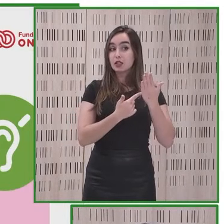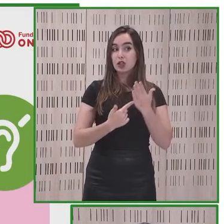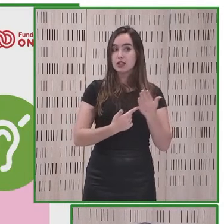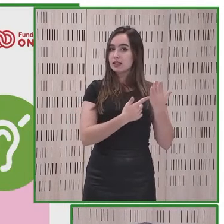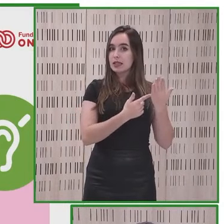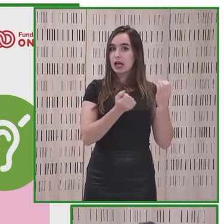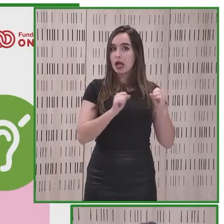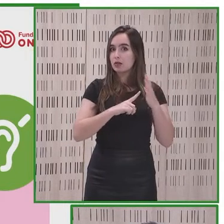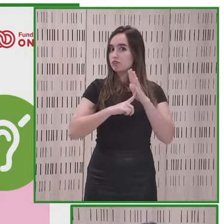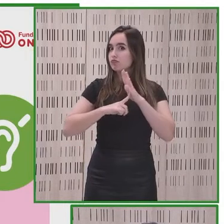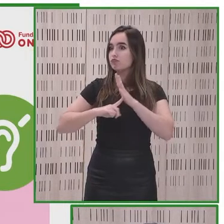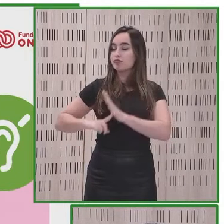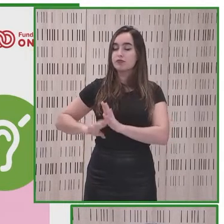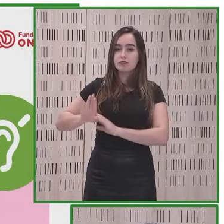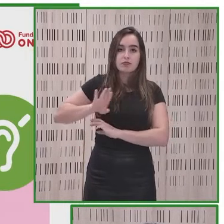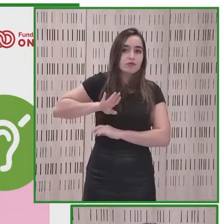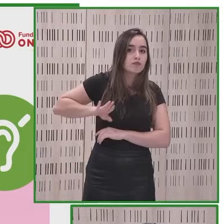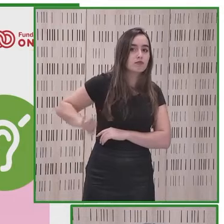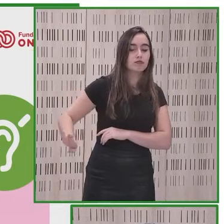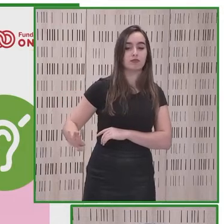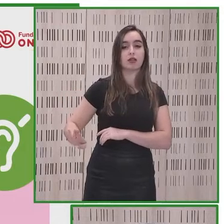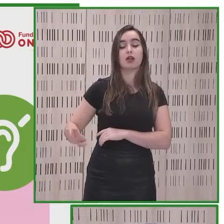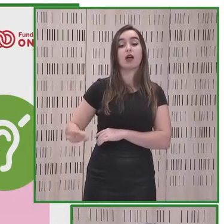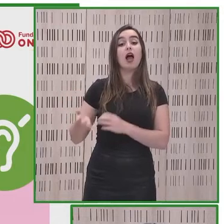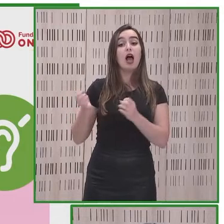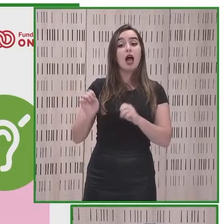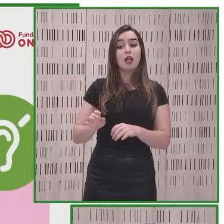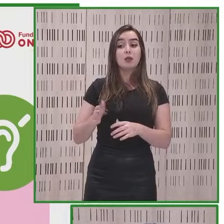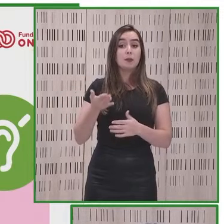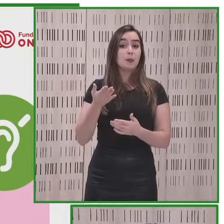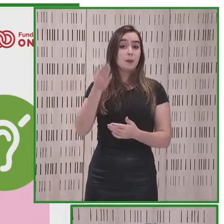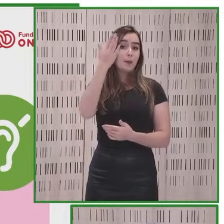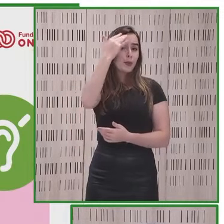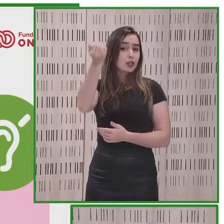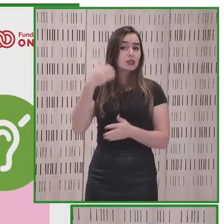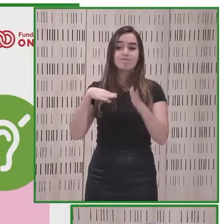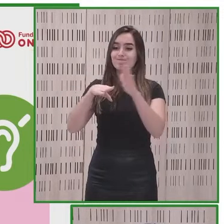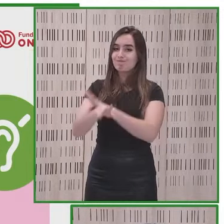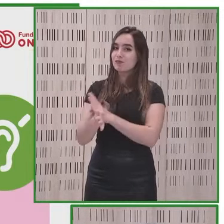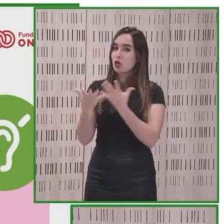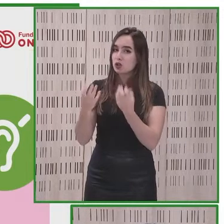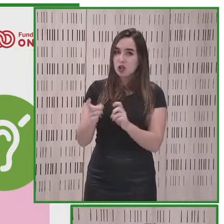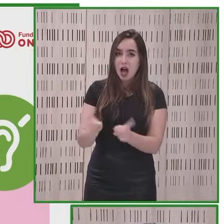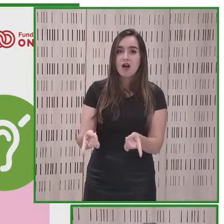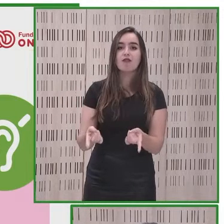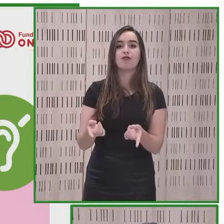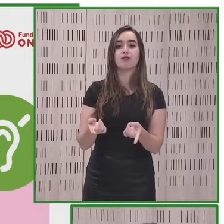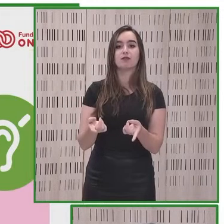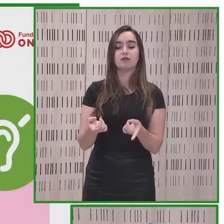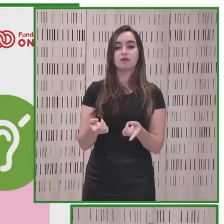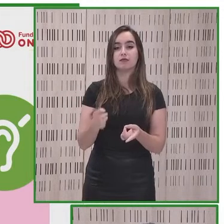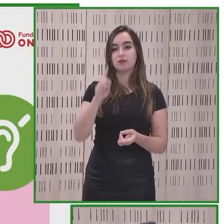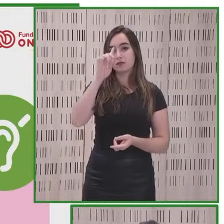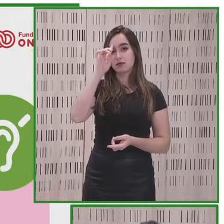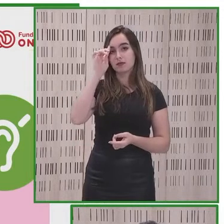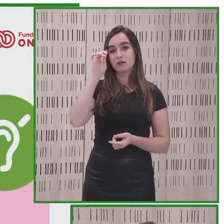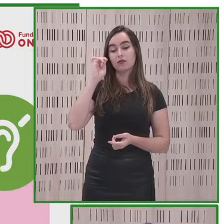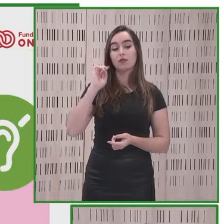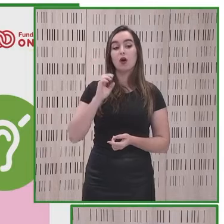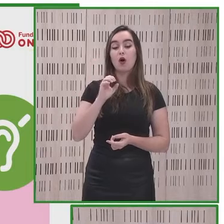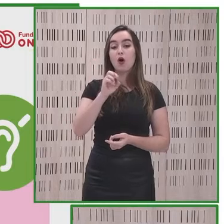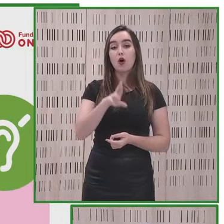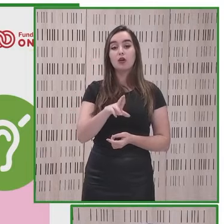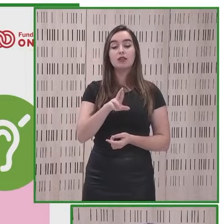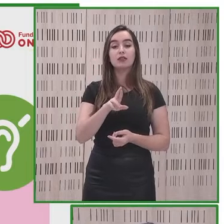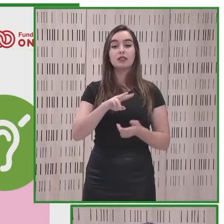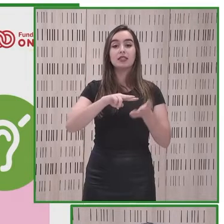discriminación, obviamente por falta de accesibilidad nos puede dejar fuera. Por ejemplo, los sistemas